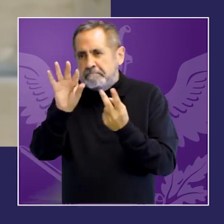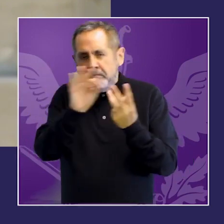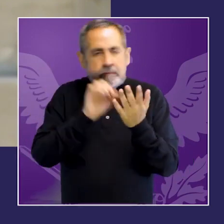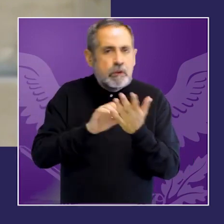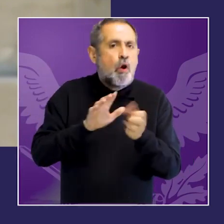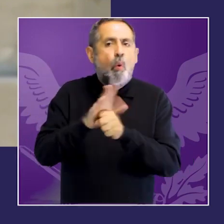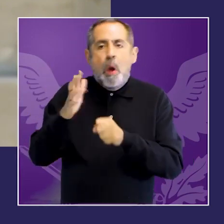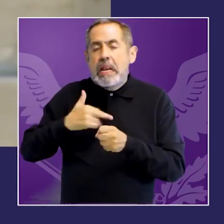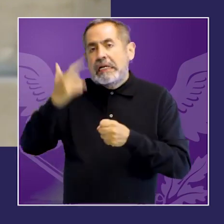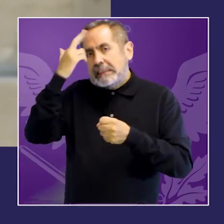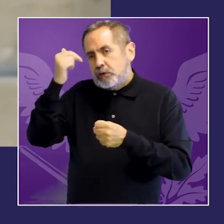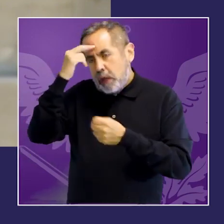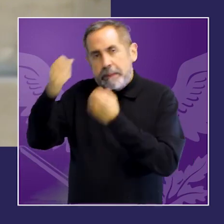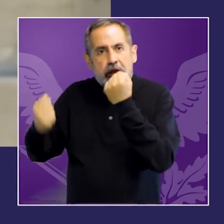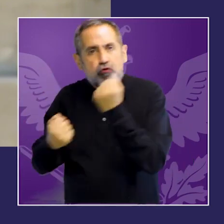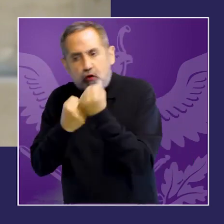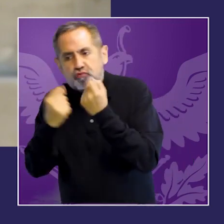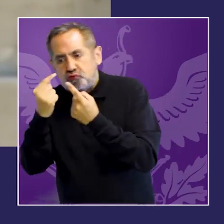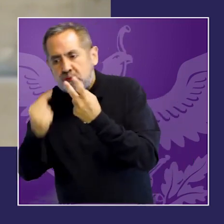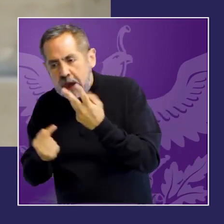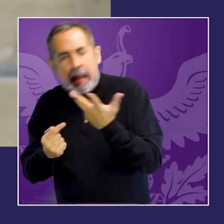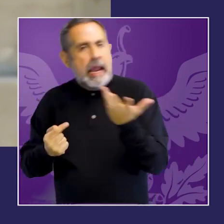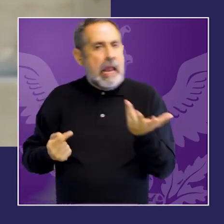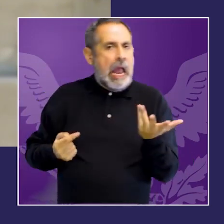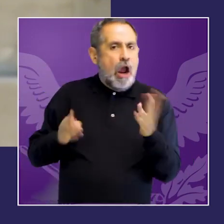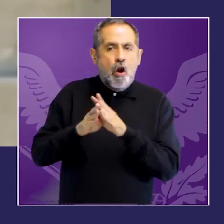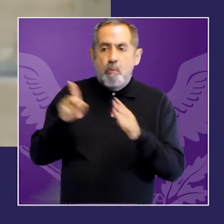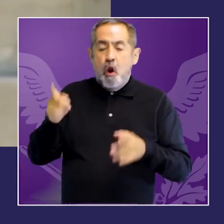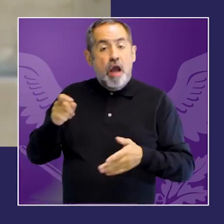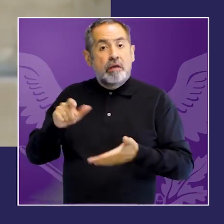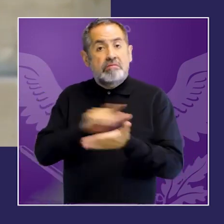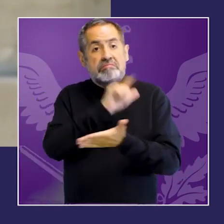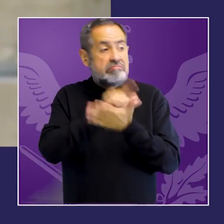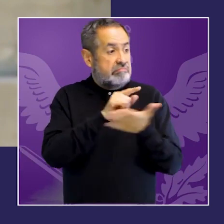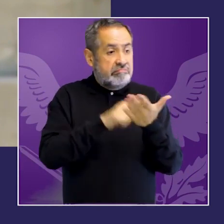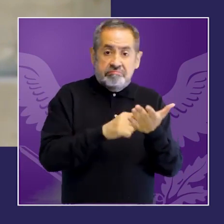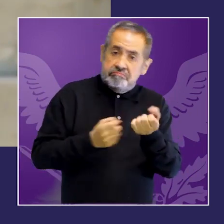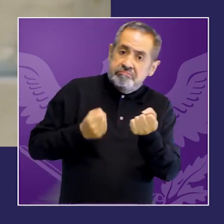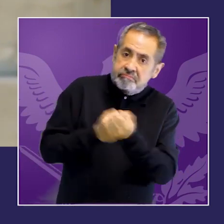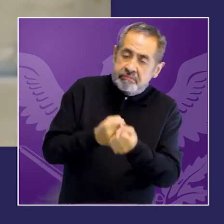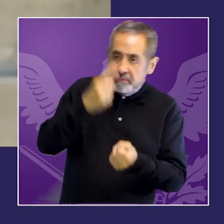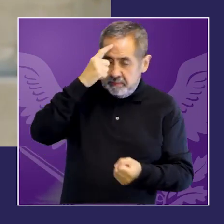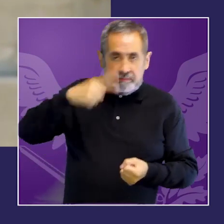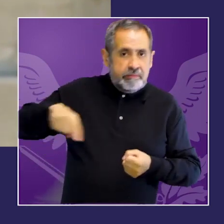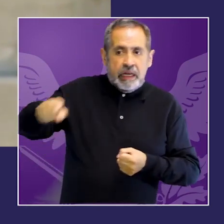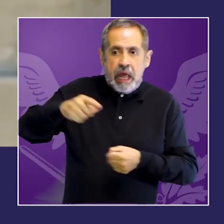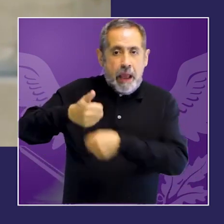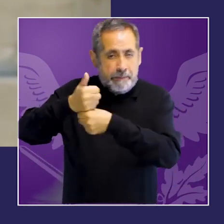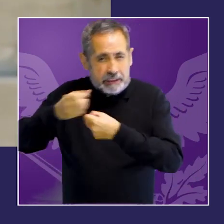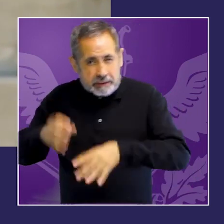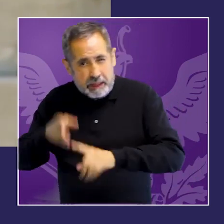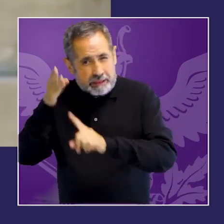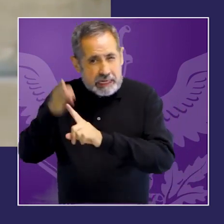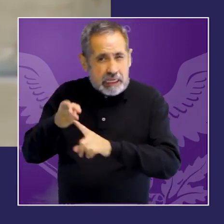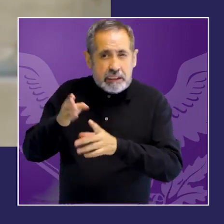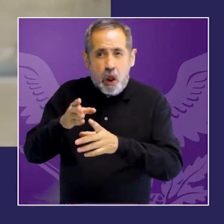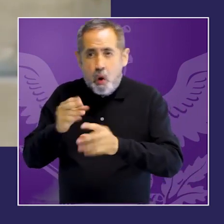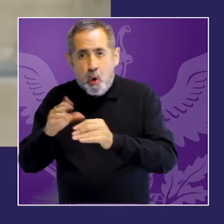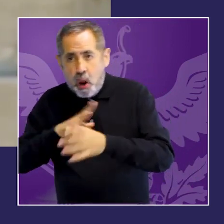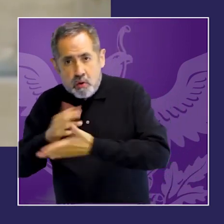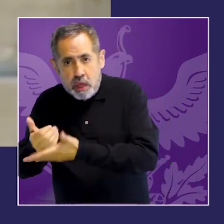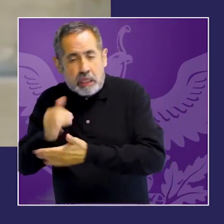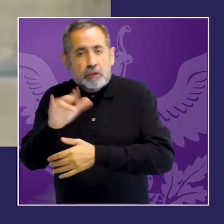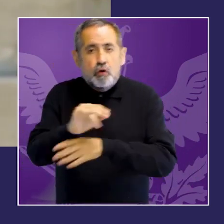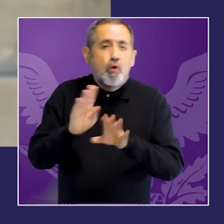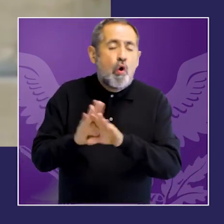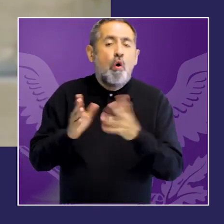mirada crítica de la forma en que las promesas normativas se llevan a la práctica y además